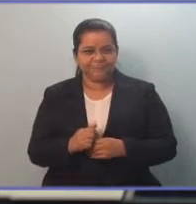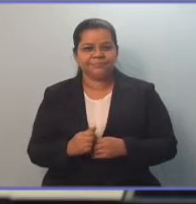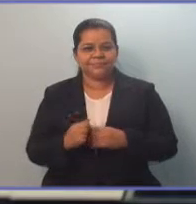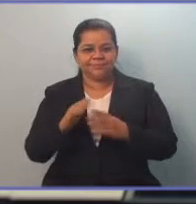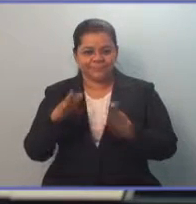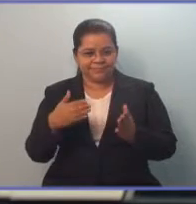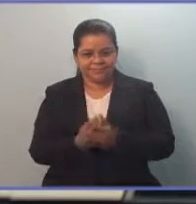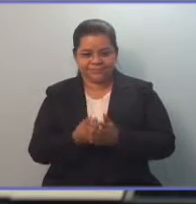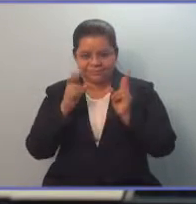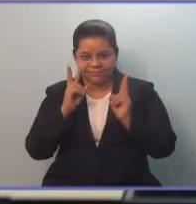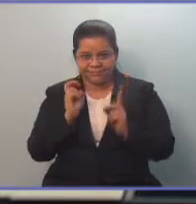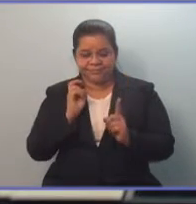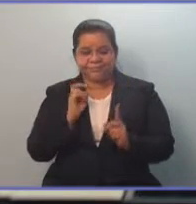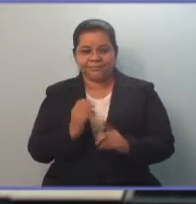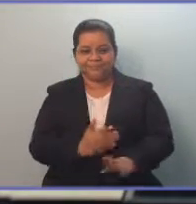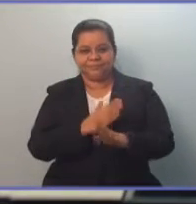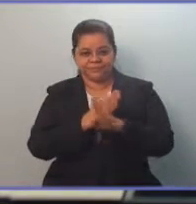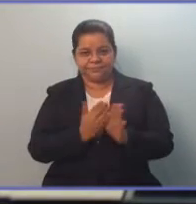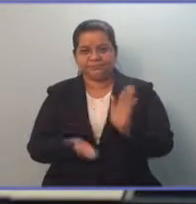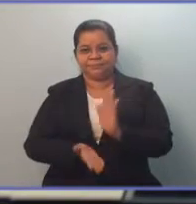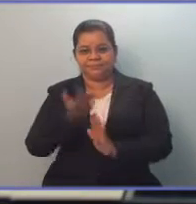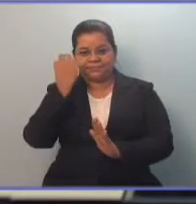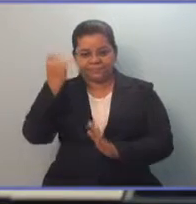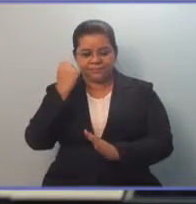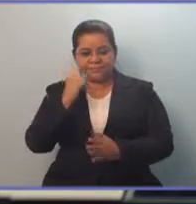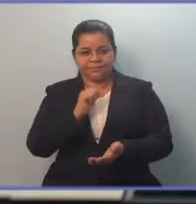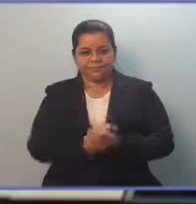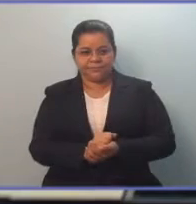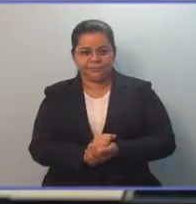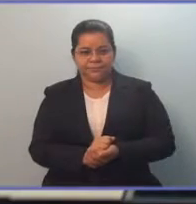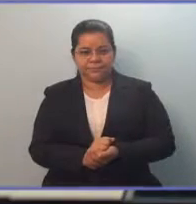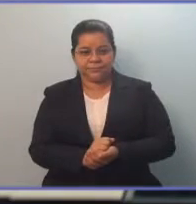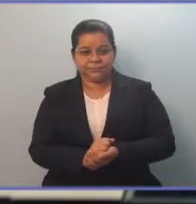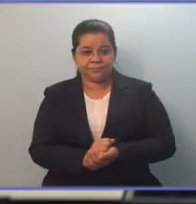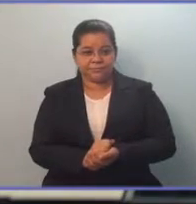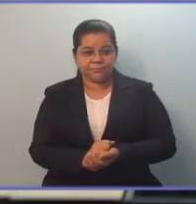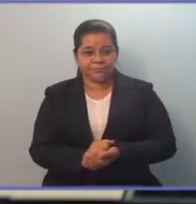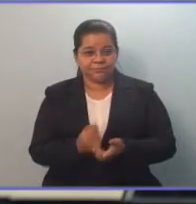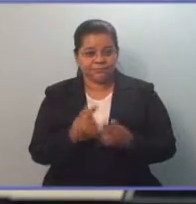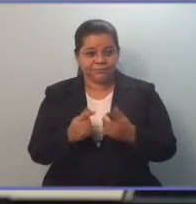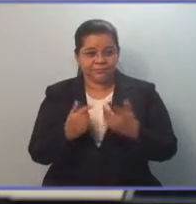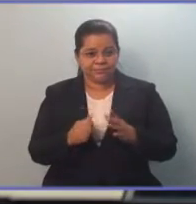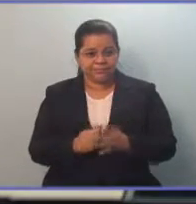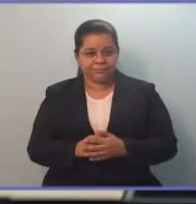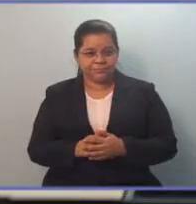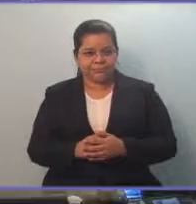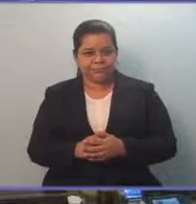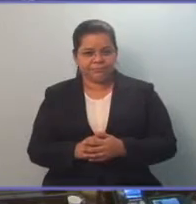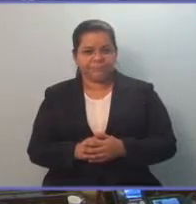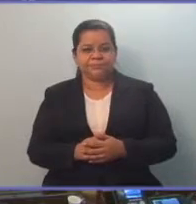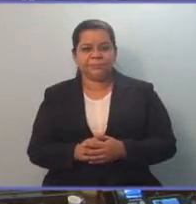prevención es importante y no se puede eliminar de este plan. Muchas gracias.